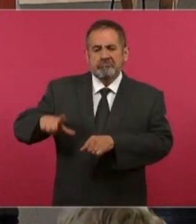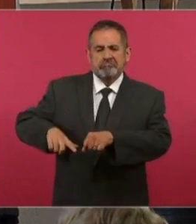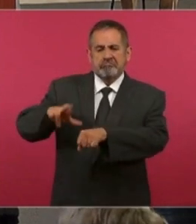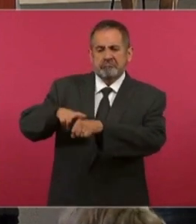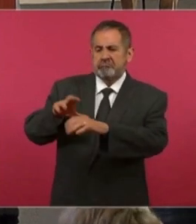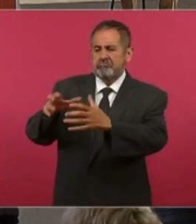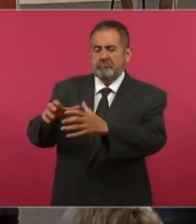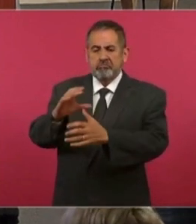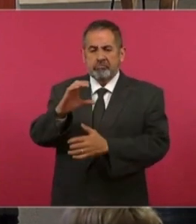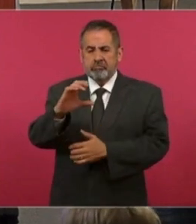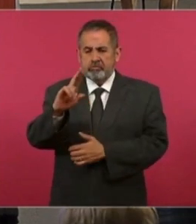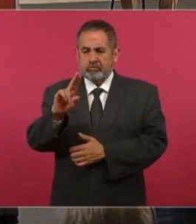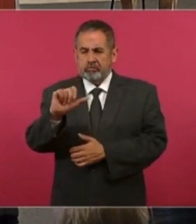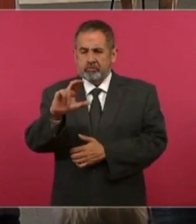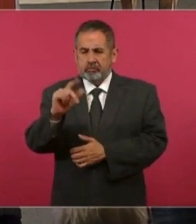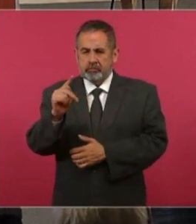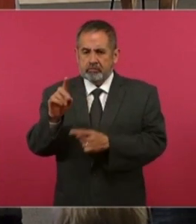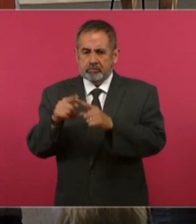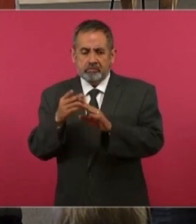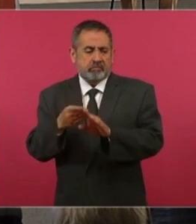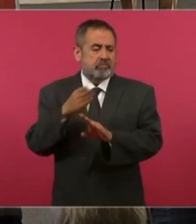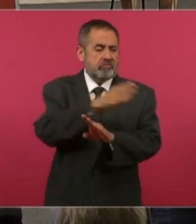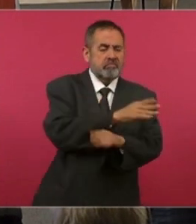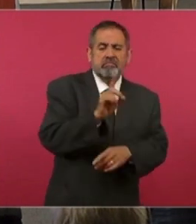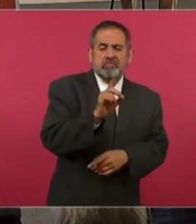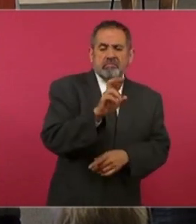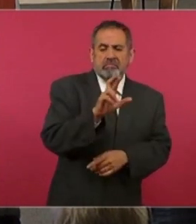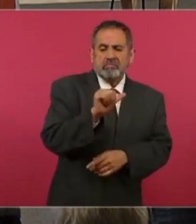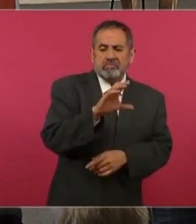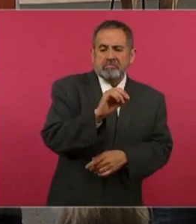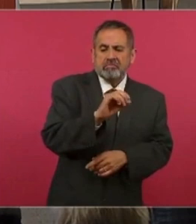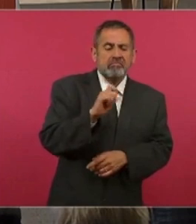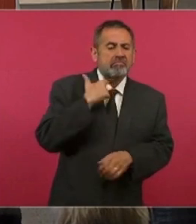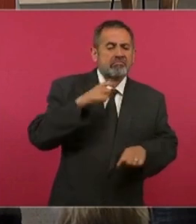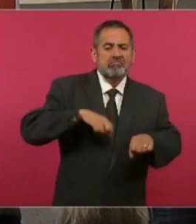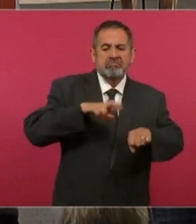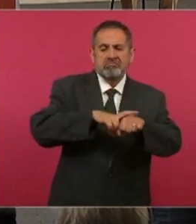¿Qué quién? Cuauhtémoc Blanco, graco, Ramírez Garrido.